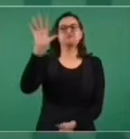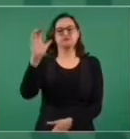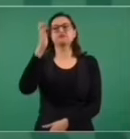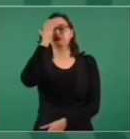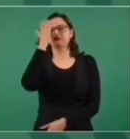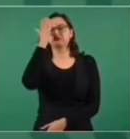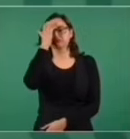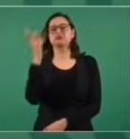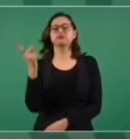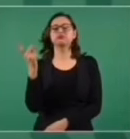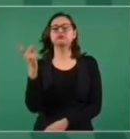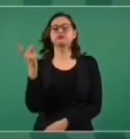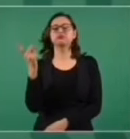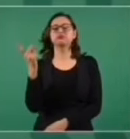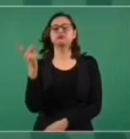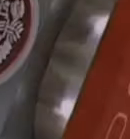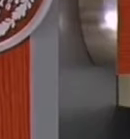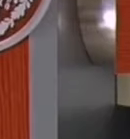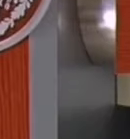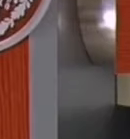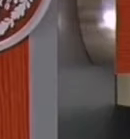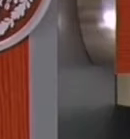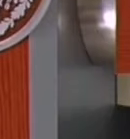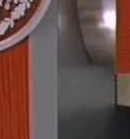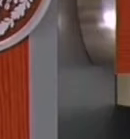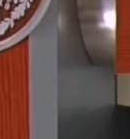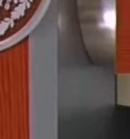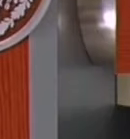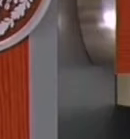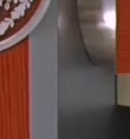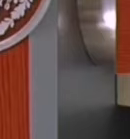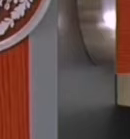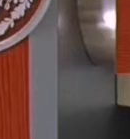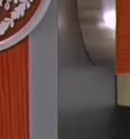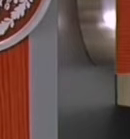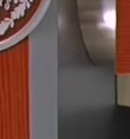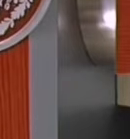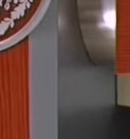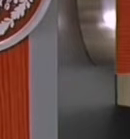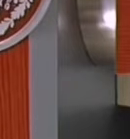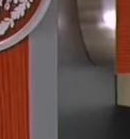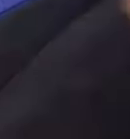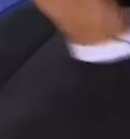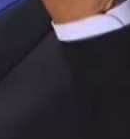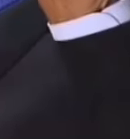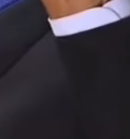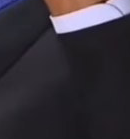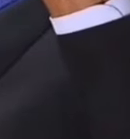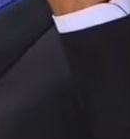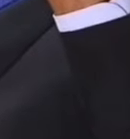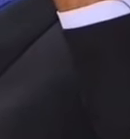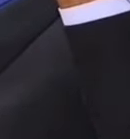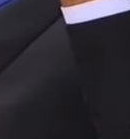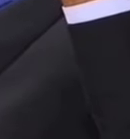Está a la vanguardia, es un ejemplo en cuanto